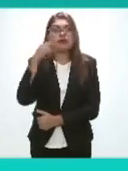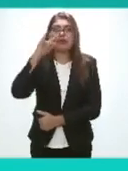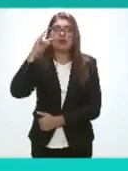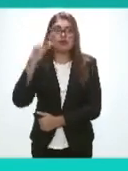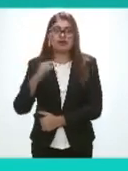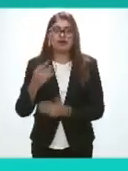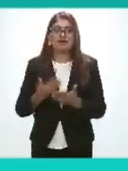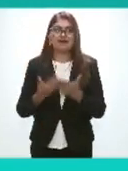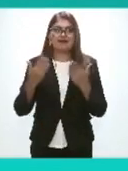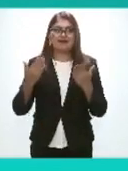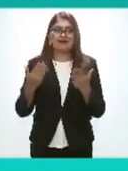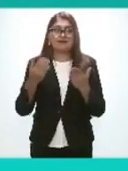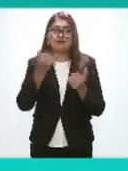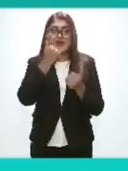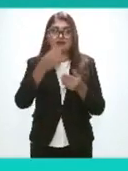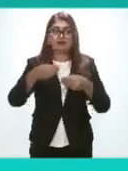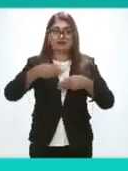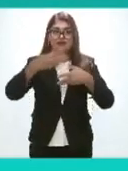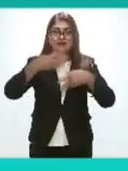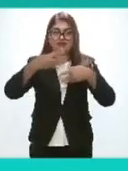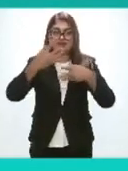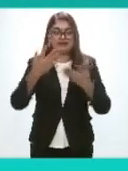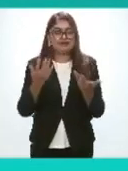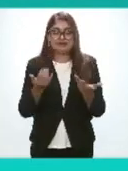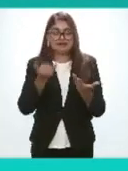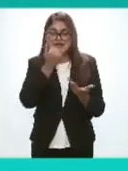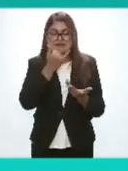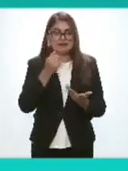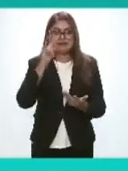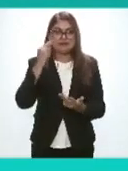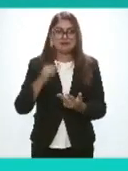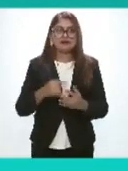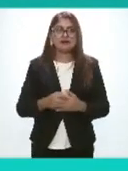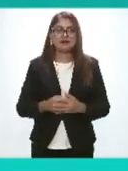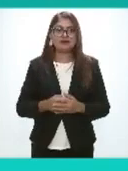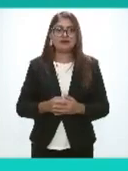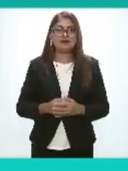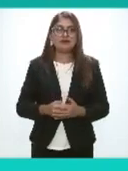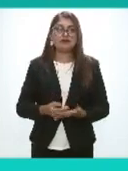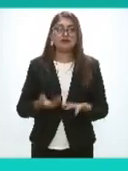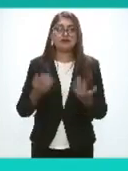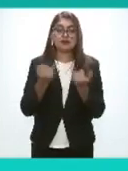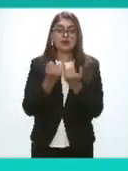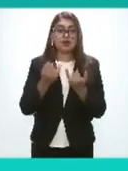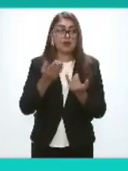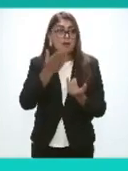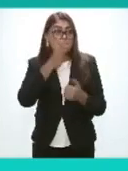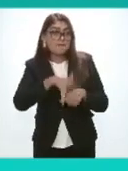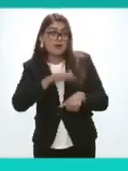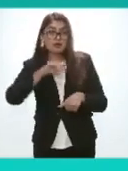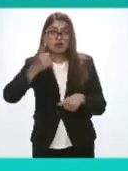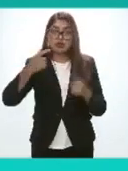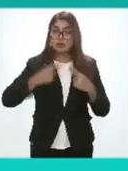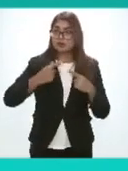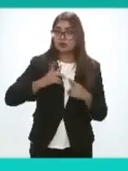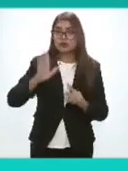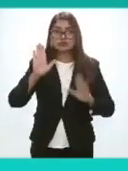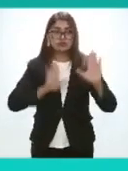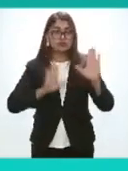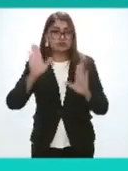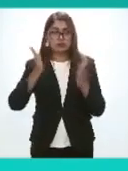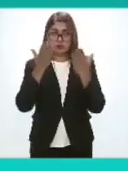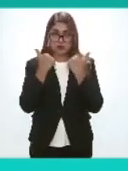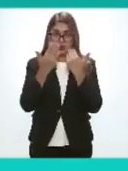visto ya veo que tengo un montón de mensajes que me dicen la palabra no tengo anotado nadie más para intervención